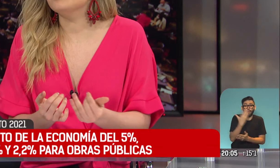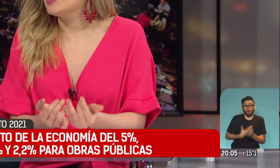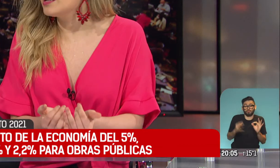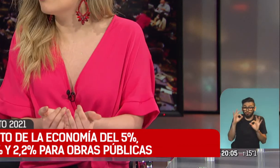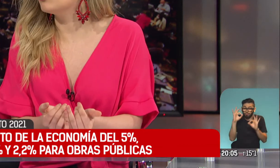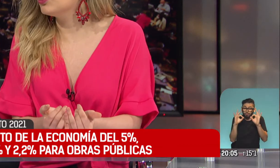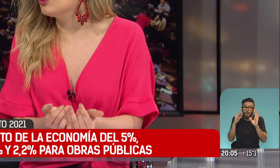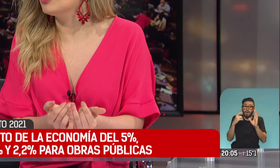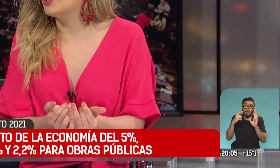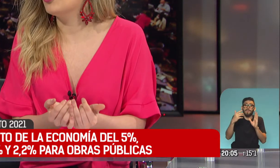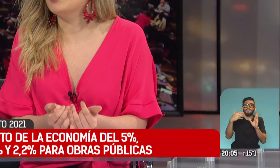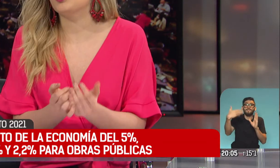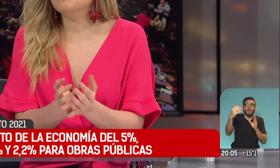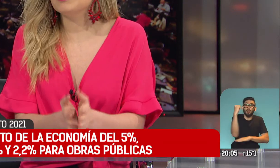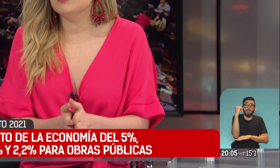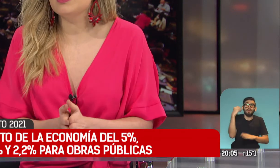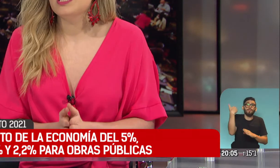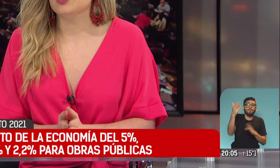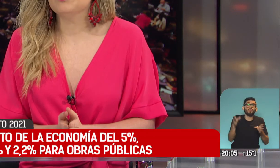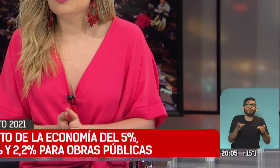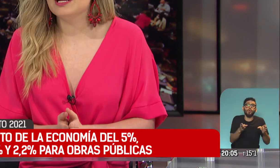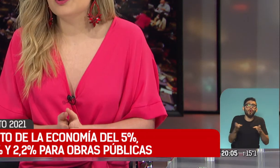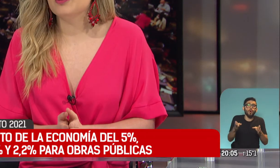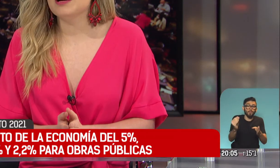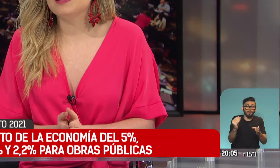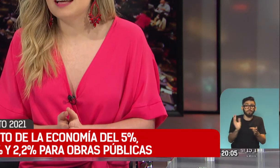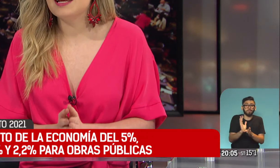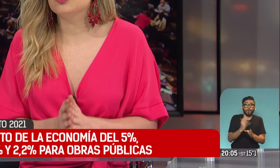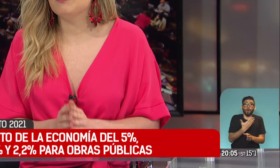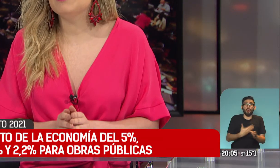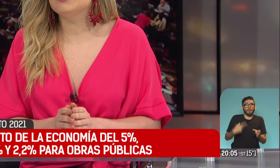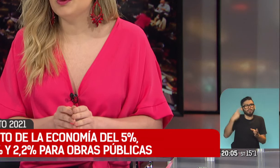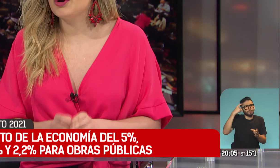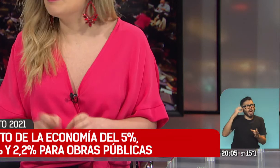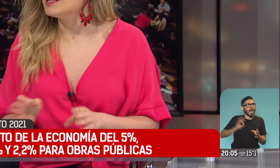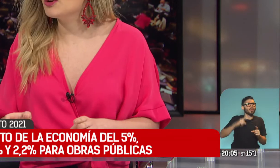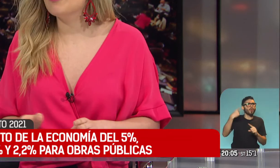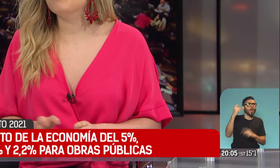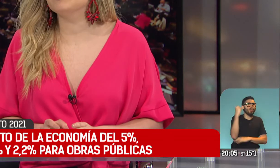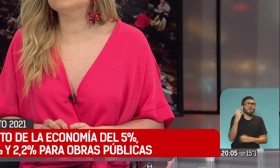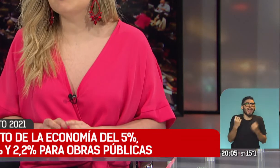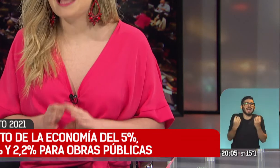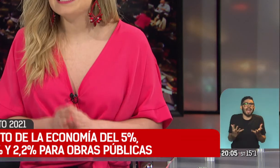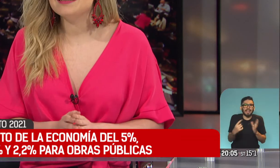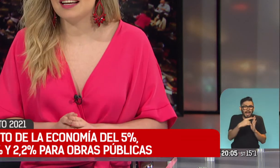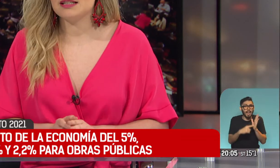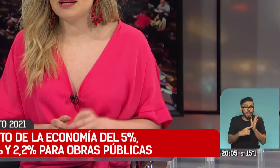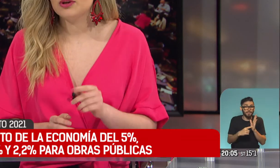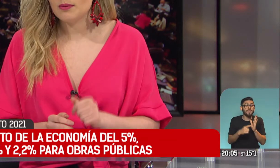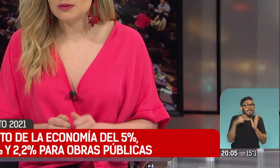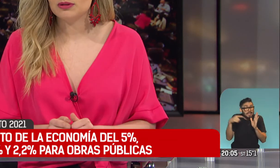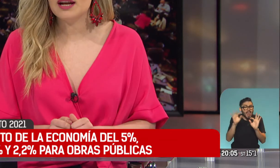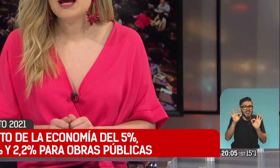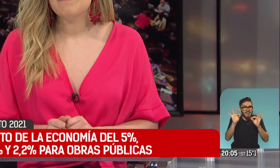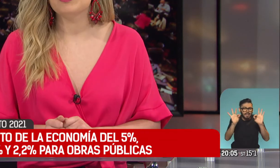es delinear el futuro de la economía. ¿Cómo prevé el gobierno que la economía va a estar en 2021? Y para eso, bien vos me preguntabas, ¿hay detalles?